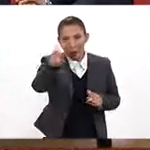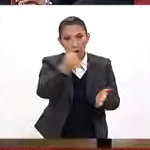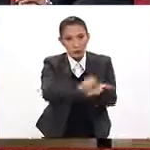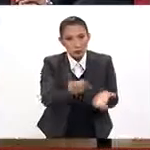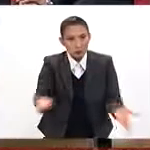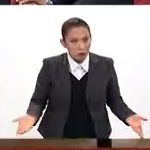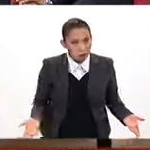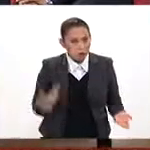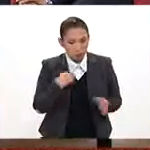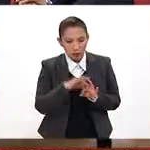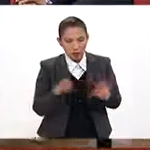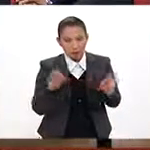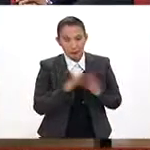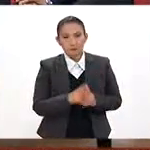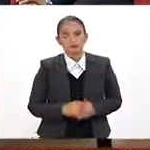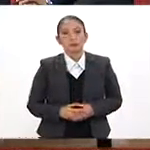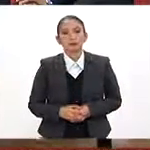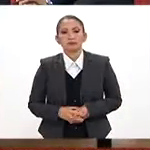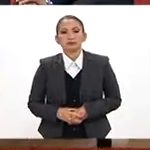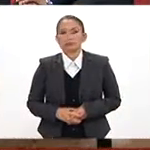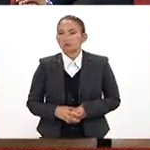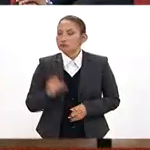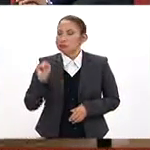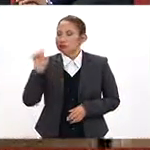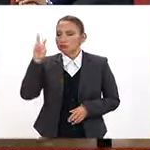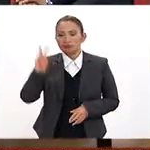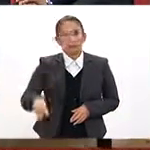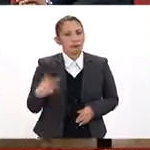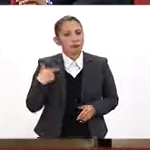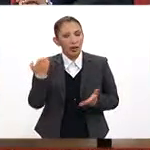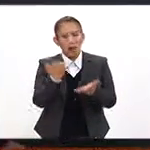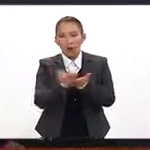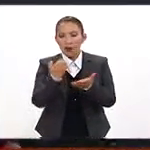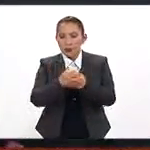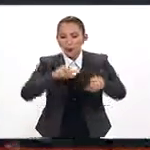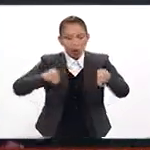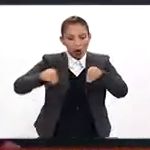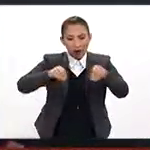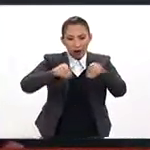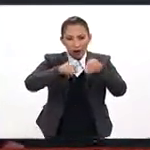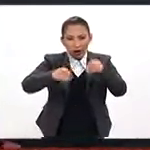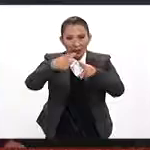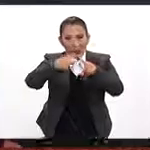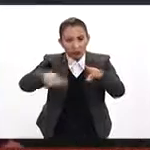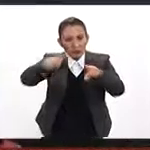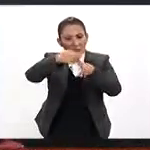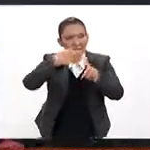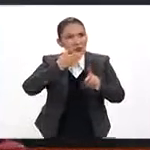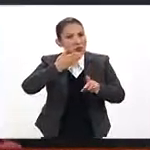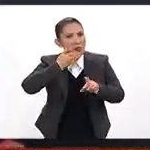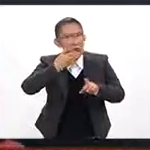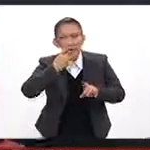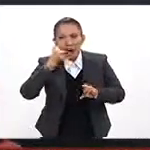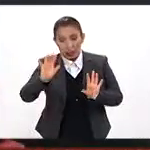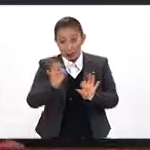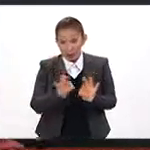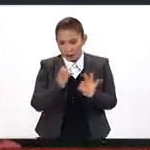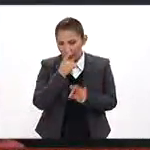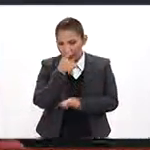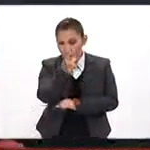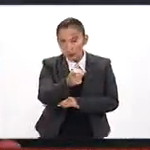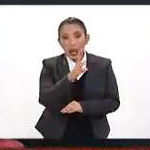impuestos, eso es importante decirlo, ¿no? Totalmente, totalmente. Se reactiva la economía, se genera un círculo virtuoso, y es importante mencionar,